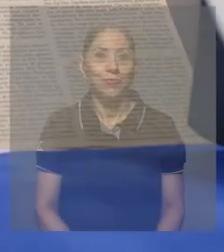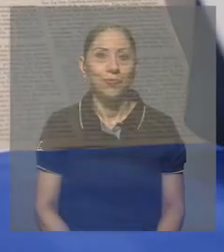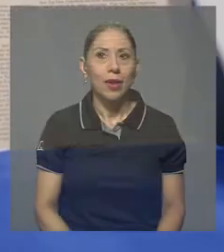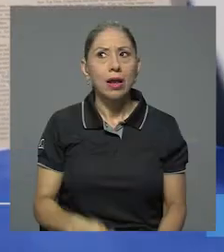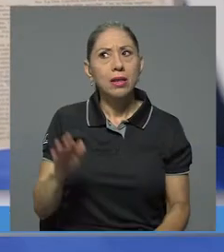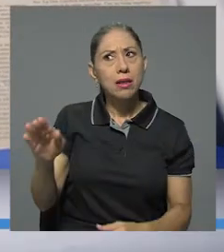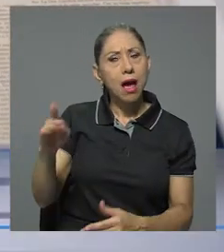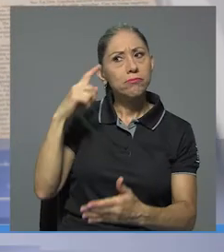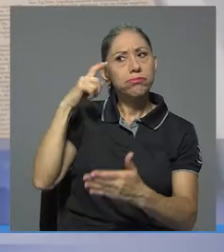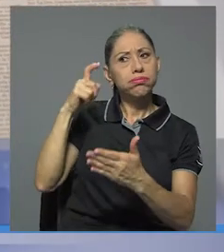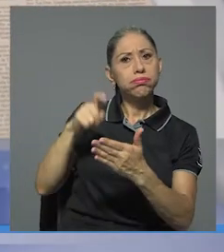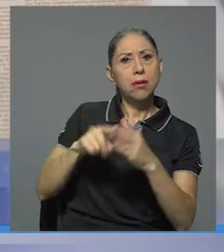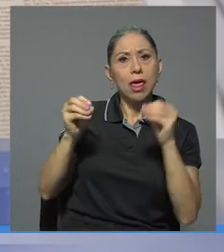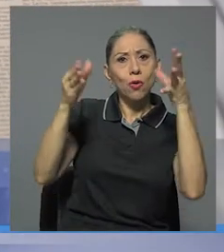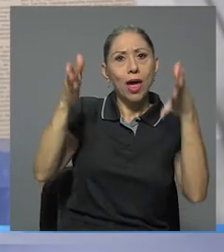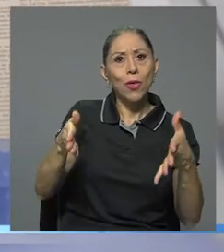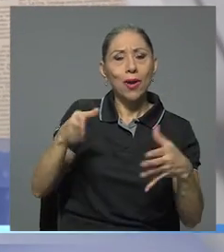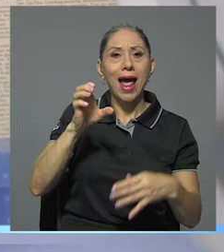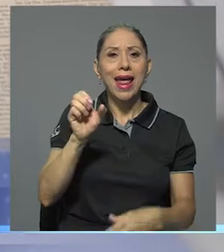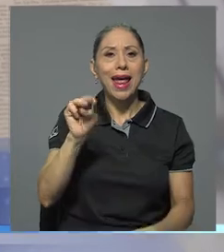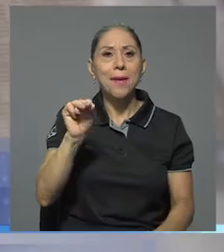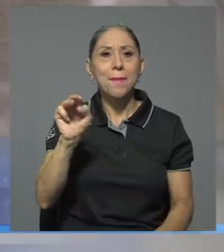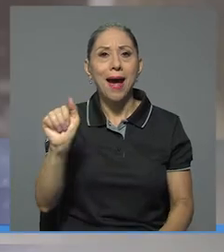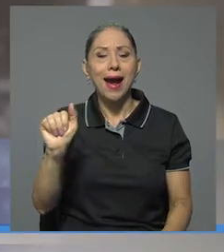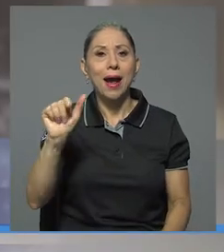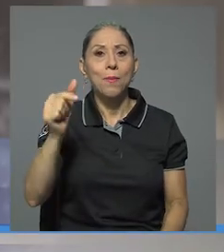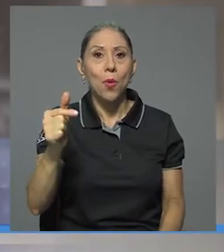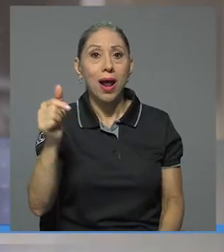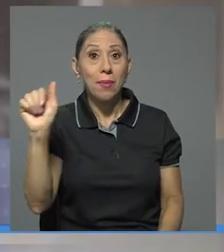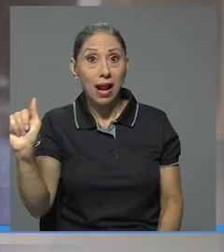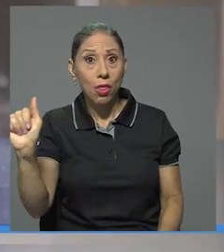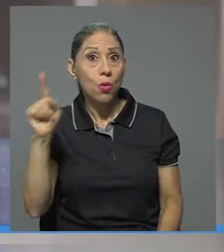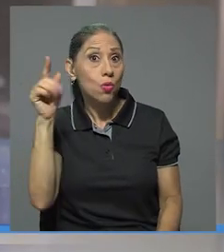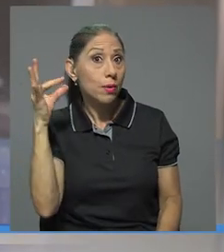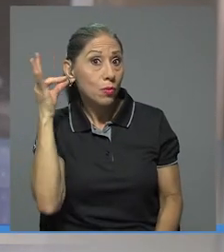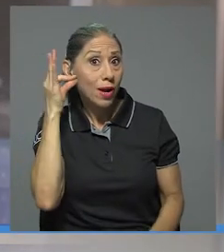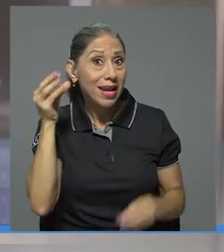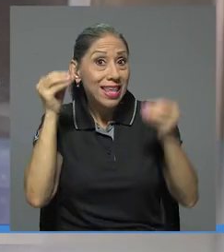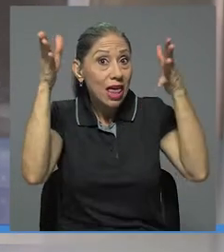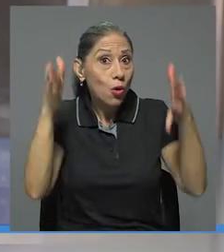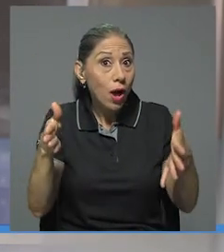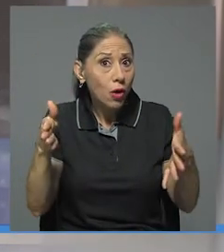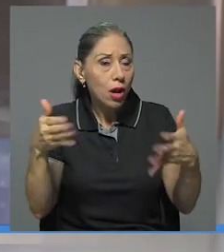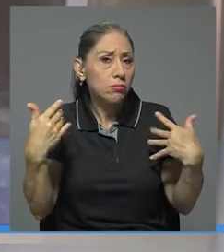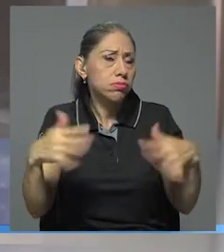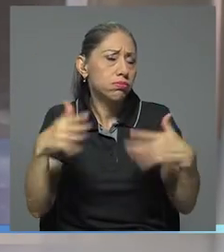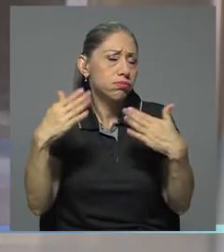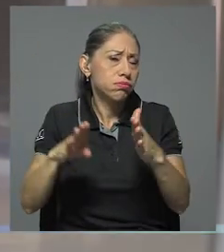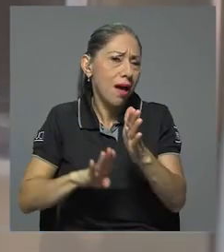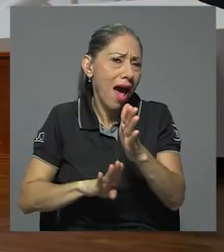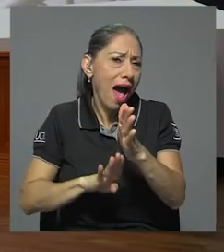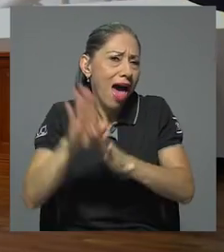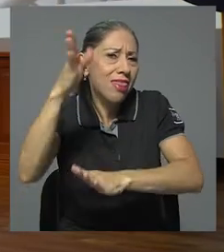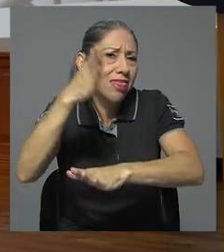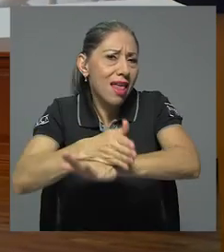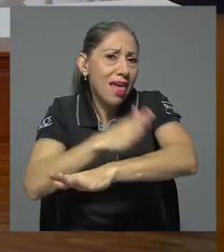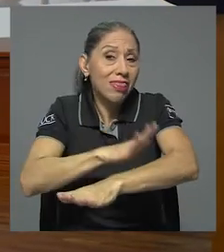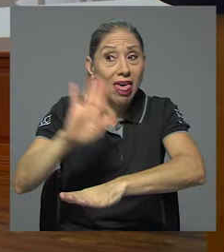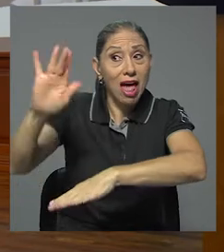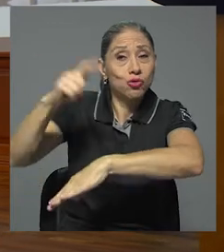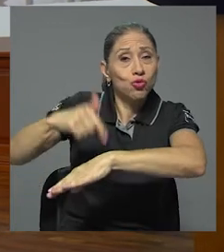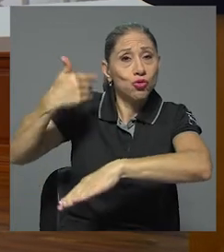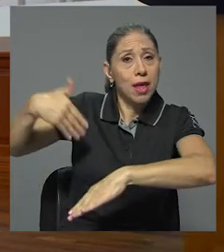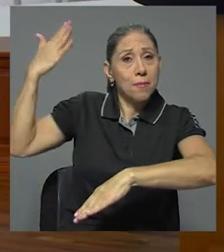La insignia educadora Emma Gamboa Alvarado fue una mujer y educadora muy adelantada a sus tiempos. Ha sido